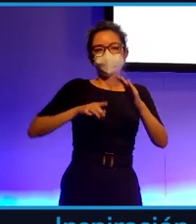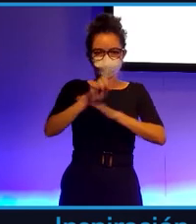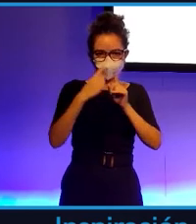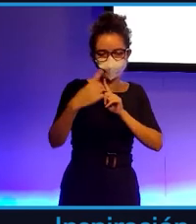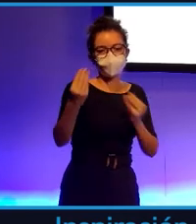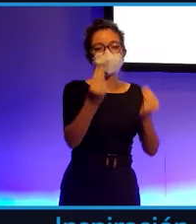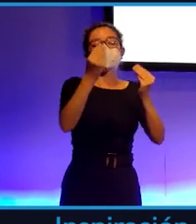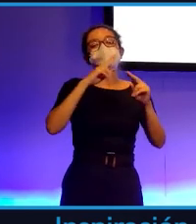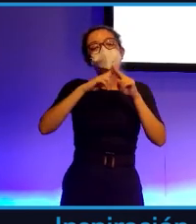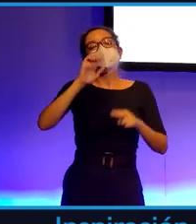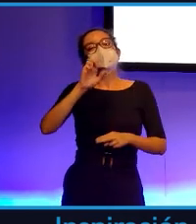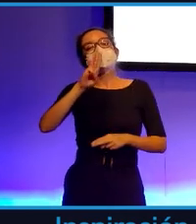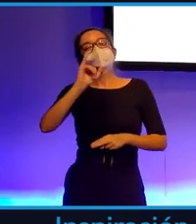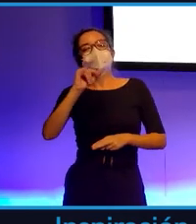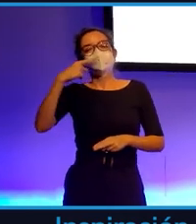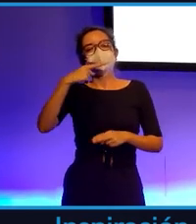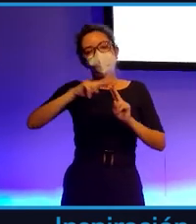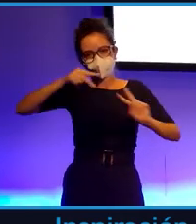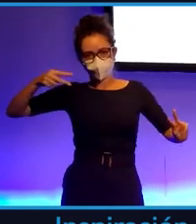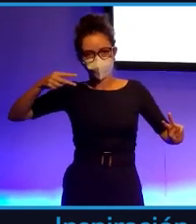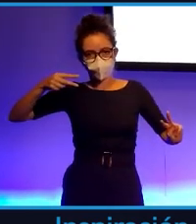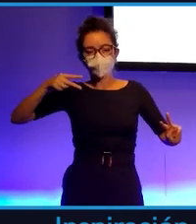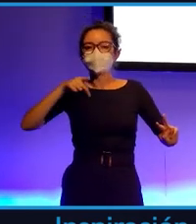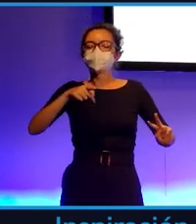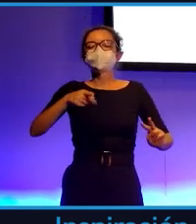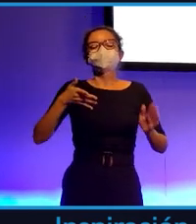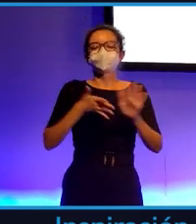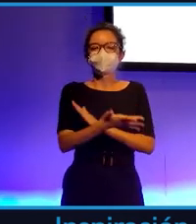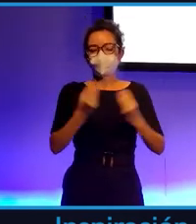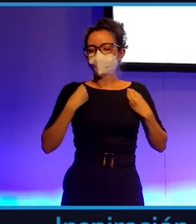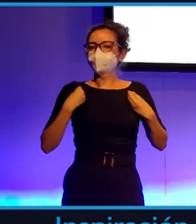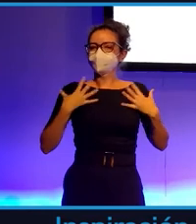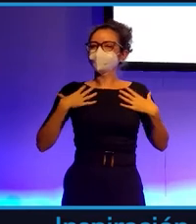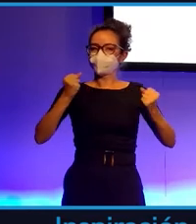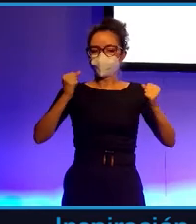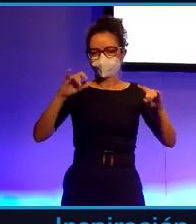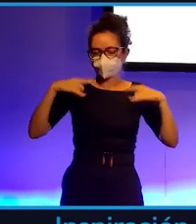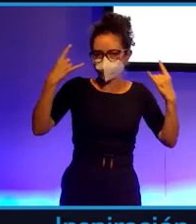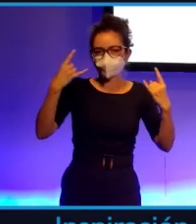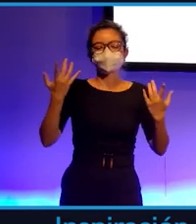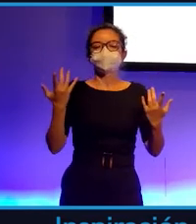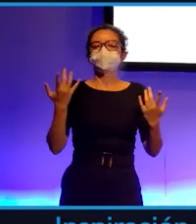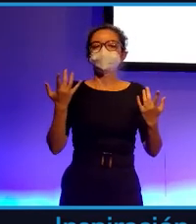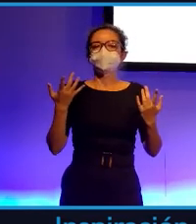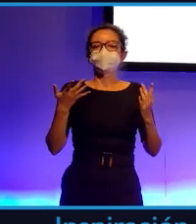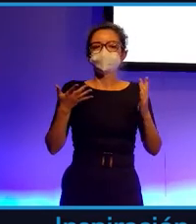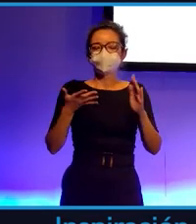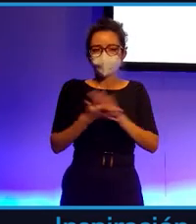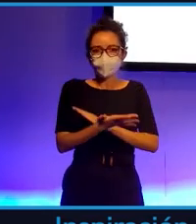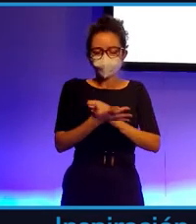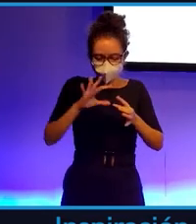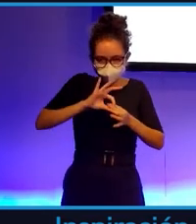factores que hacen que tengamos una vida más saludable, que modifican la expresión de nuestros genes.